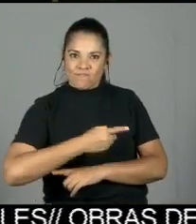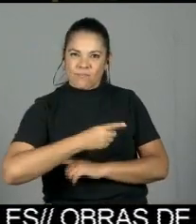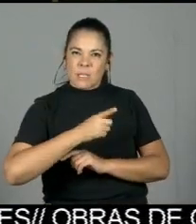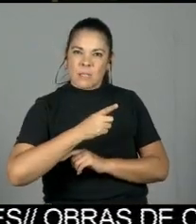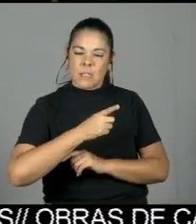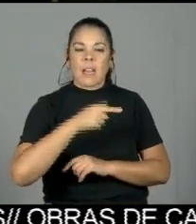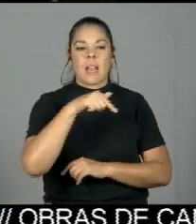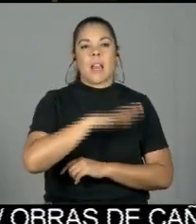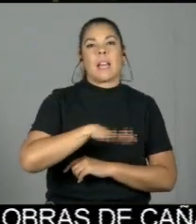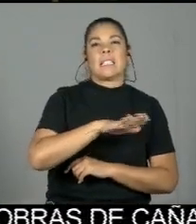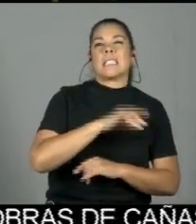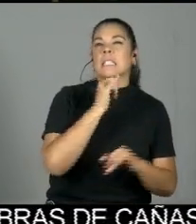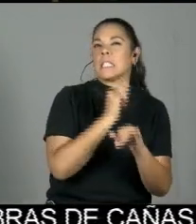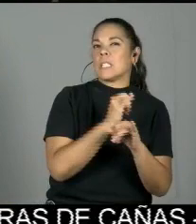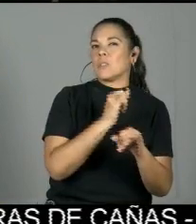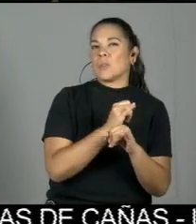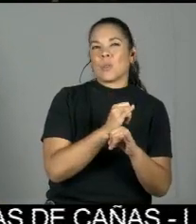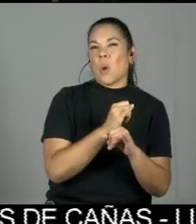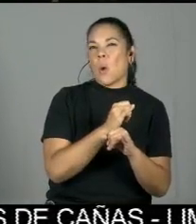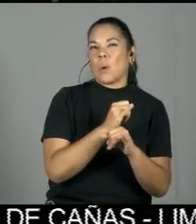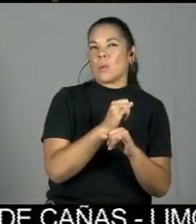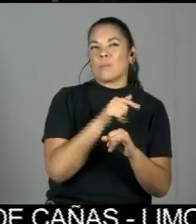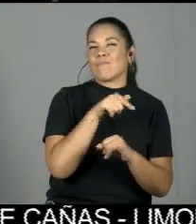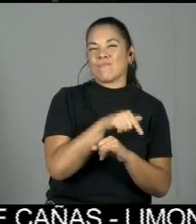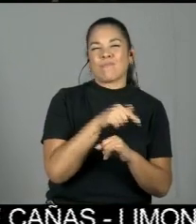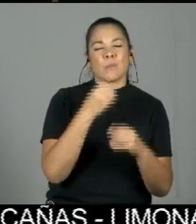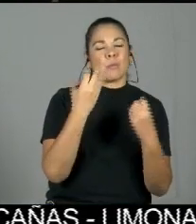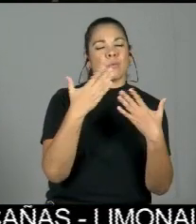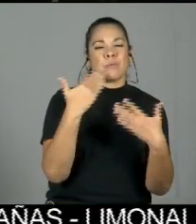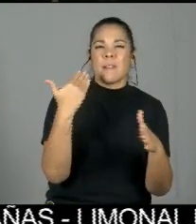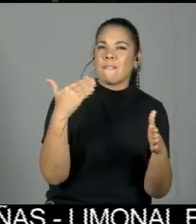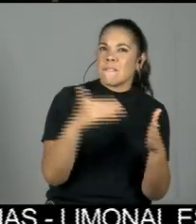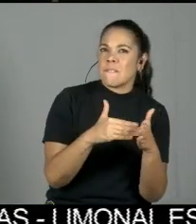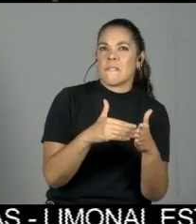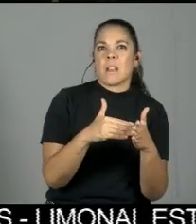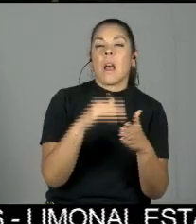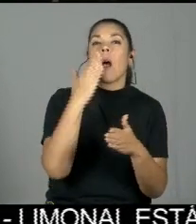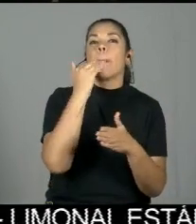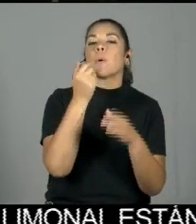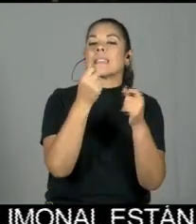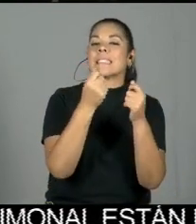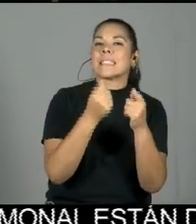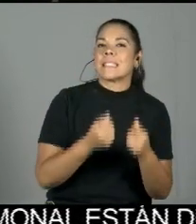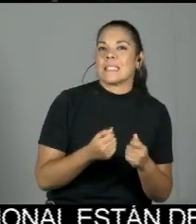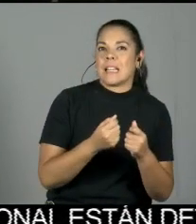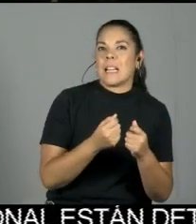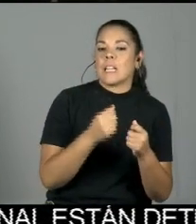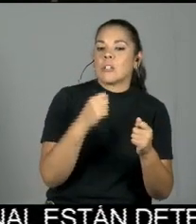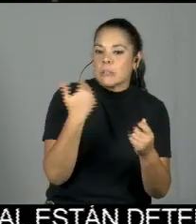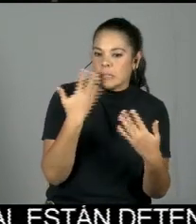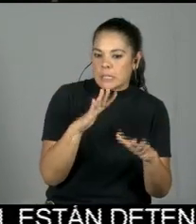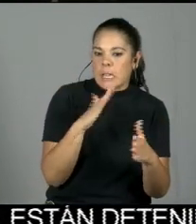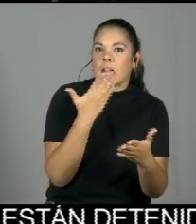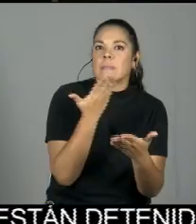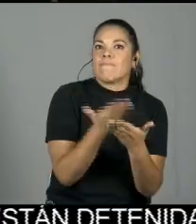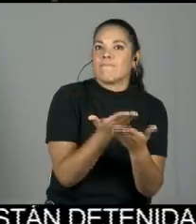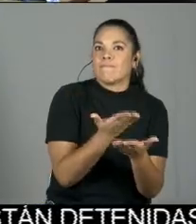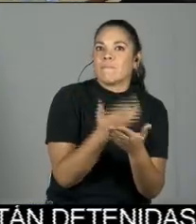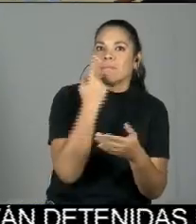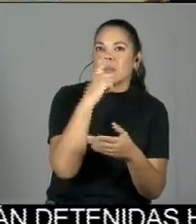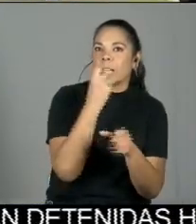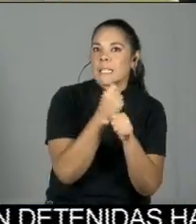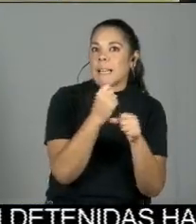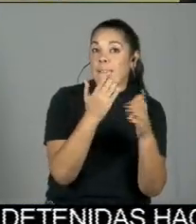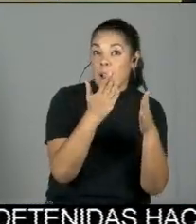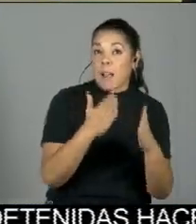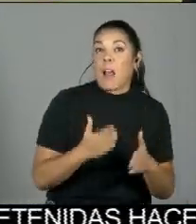esta institución va a salir sumamente afectada. Porque los salarios que se han propuesto para los trabajadores